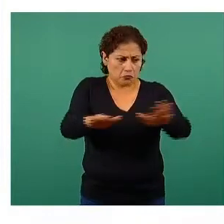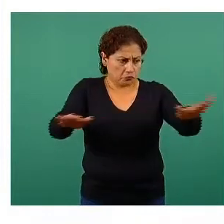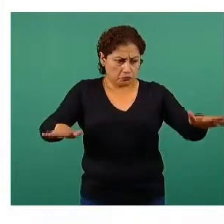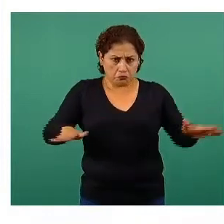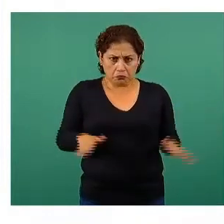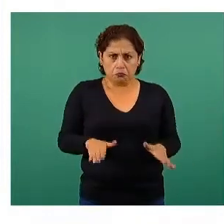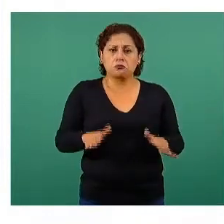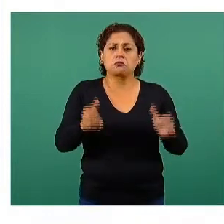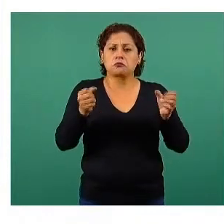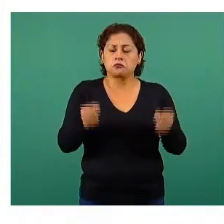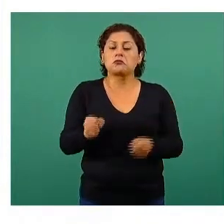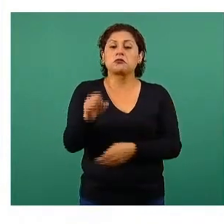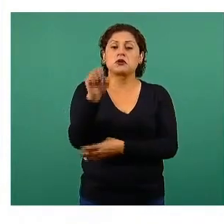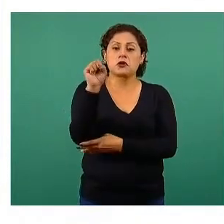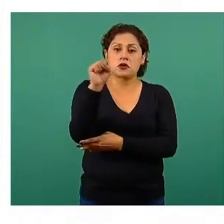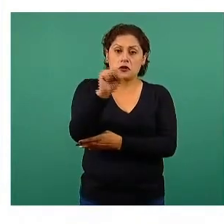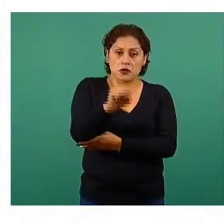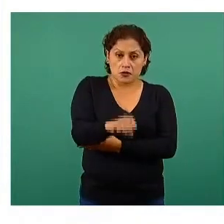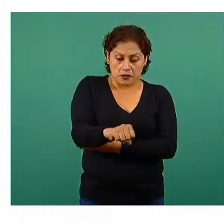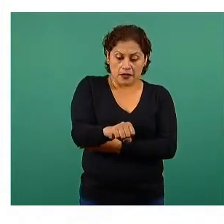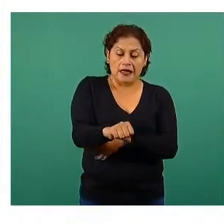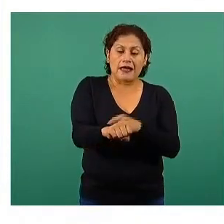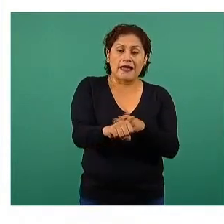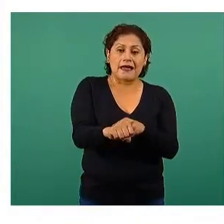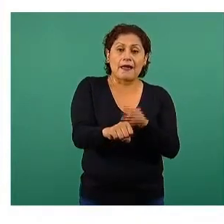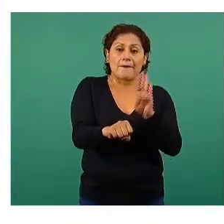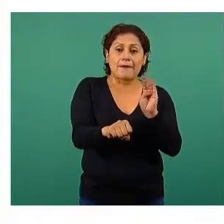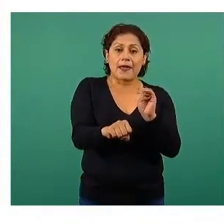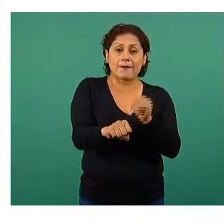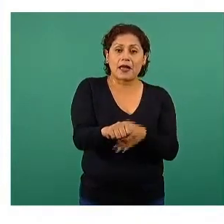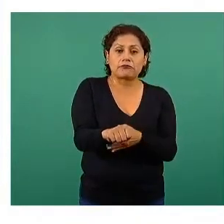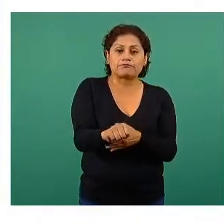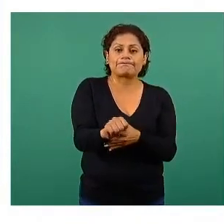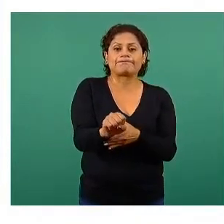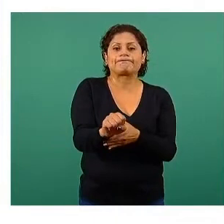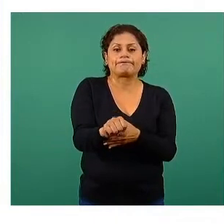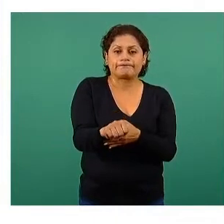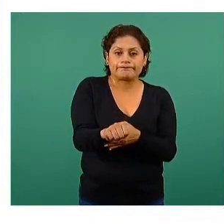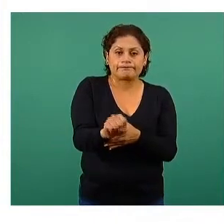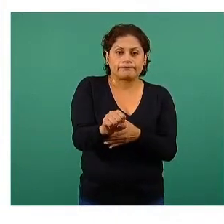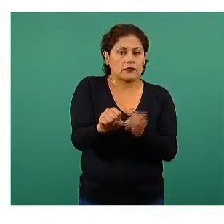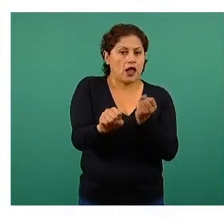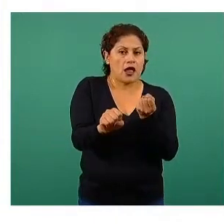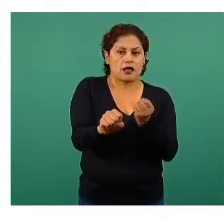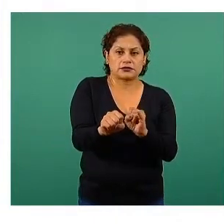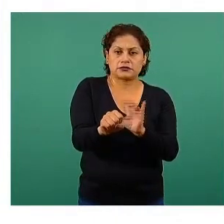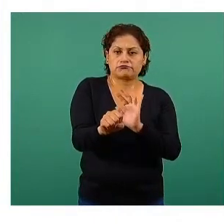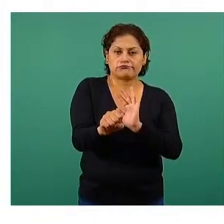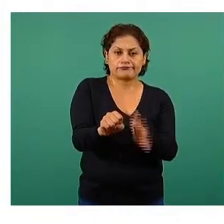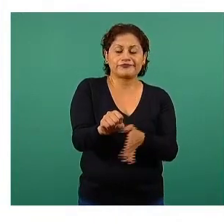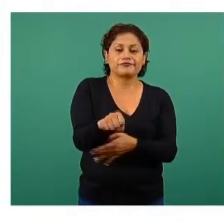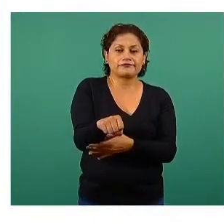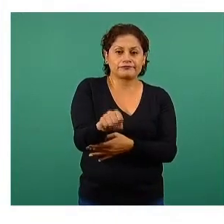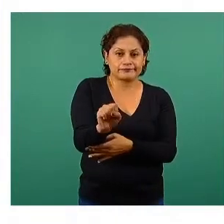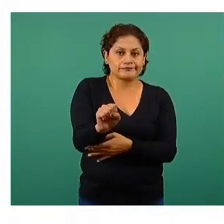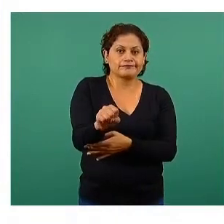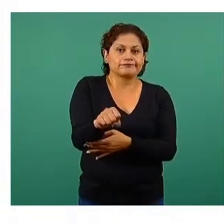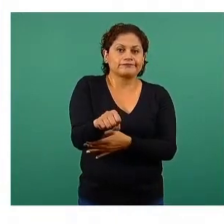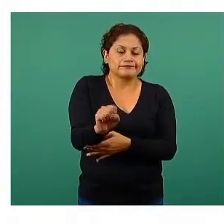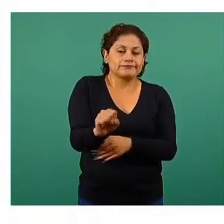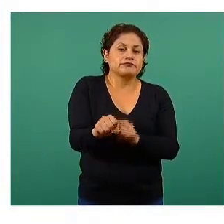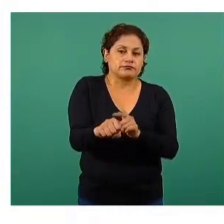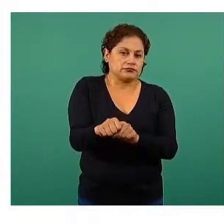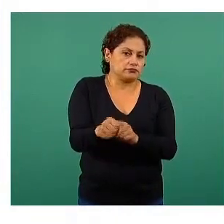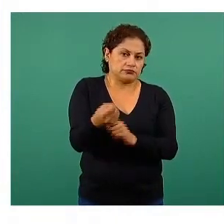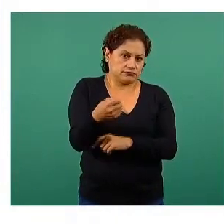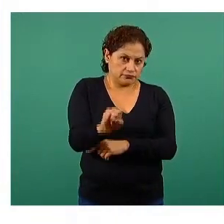niños automáticamente empiezan a querer levantarse. Esa es la actividad física que puede hacer un pequeñito. Los niños de un